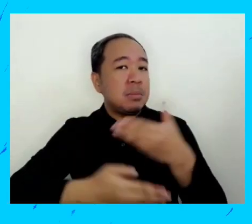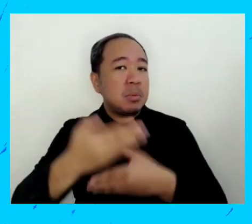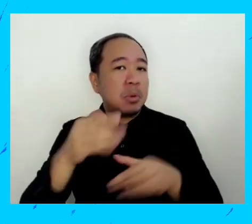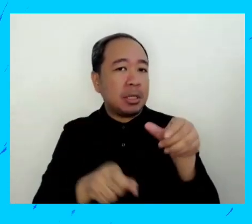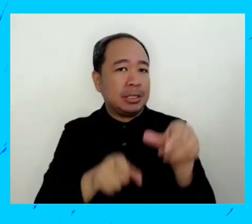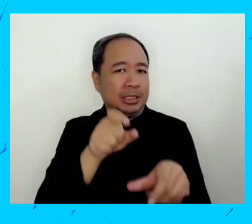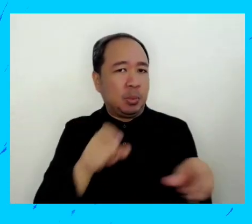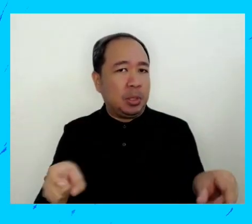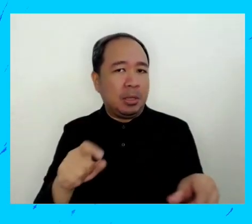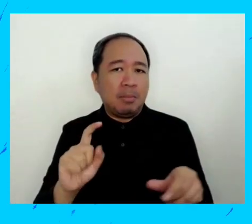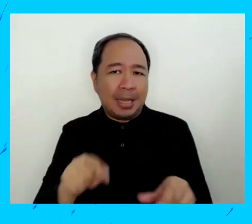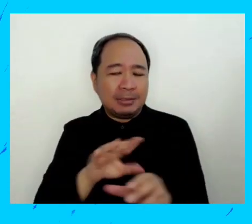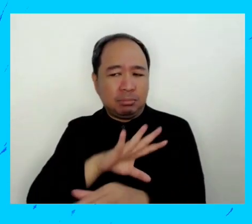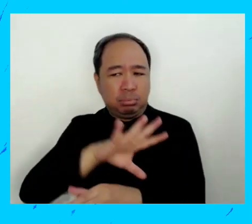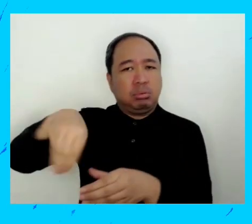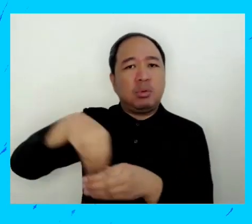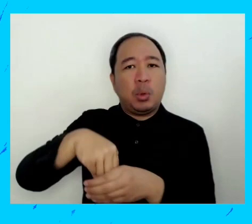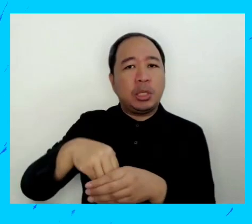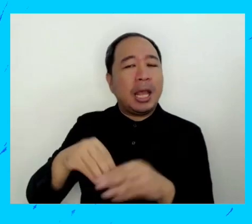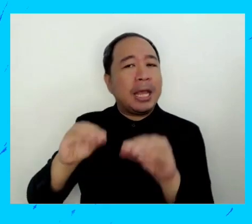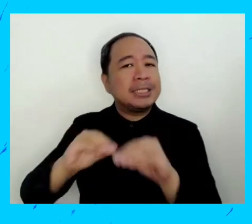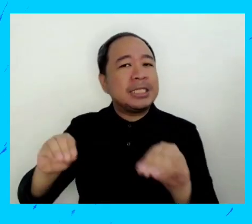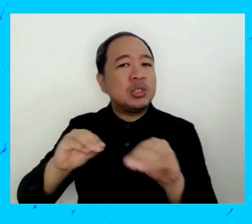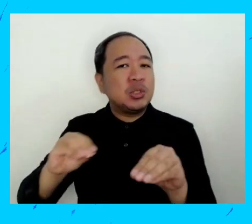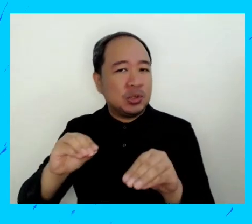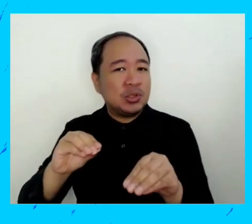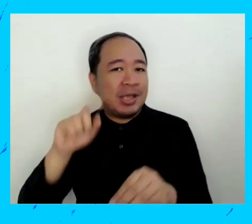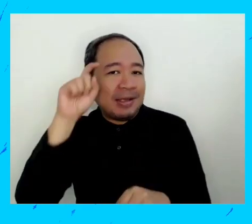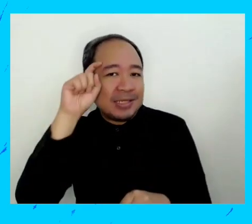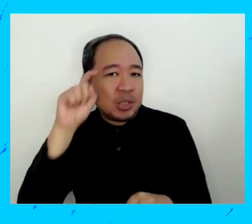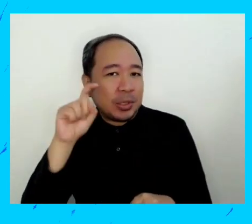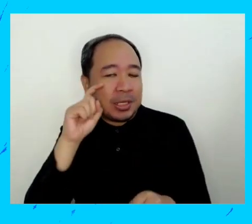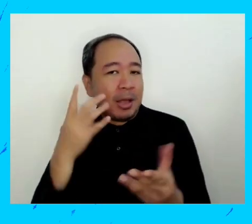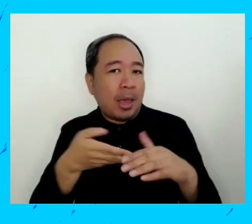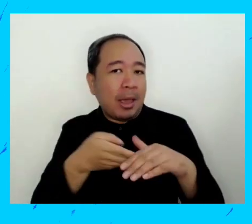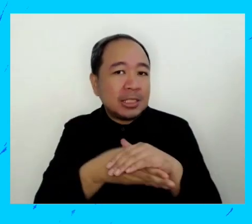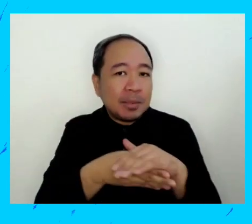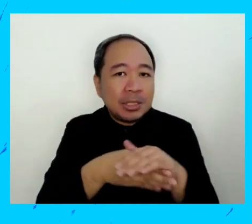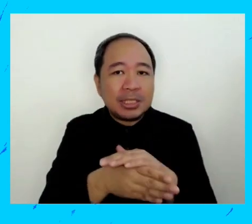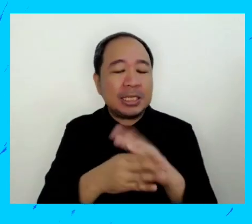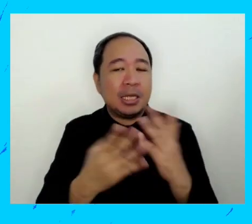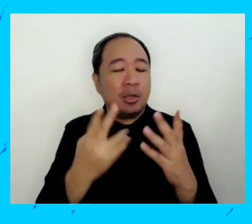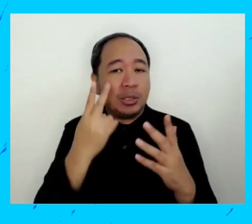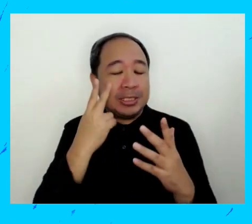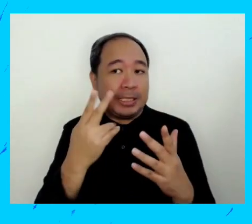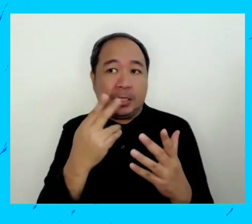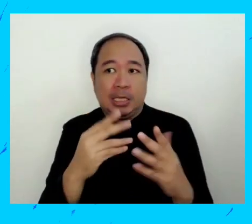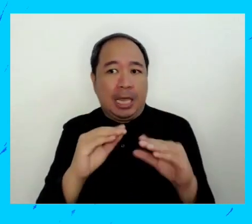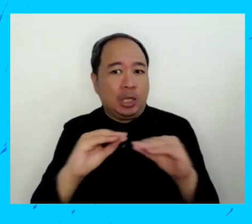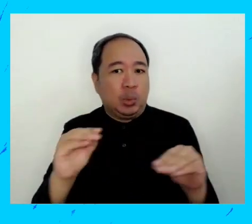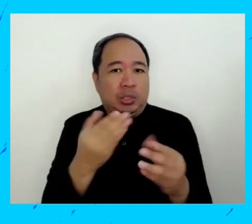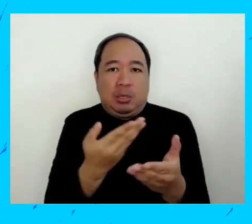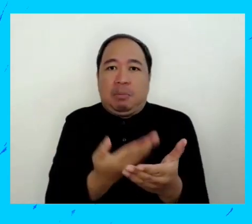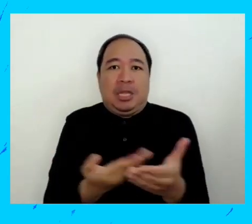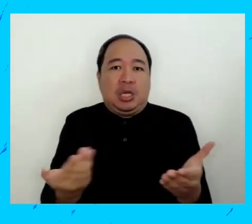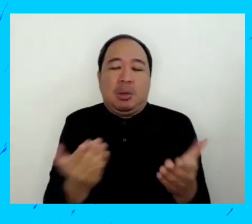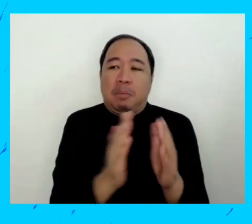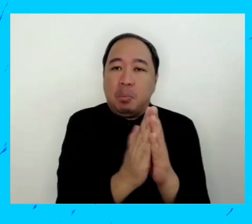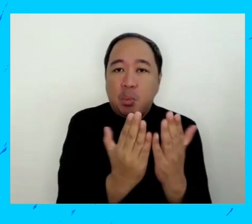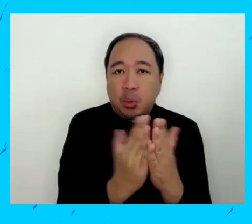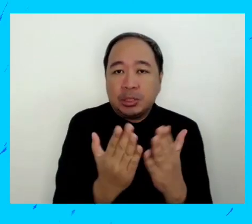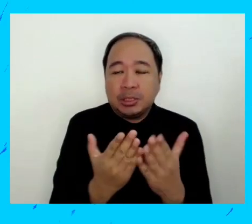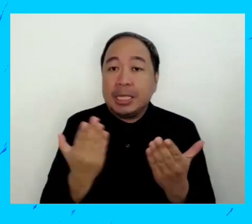con discapacidad estudiar para dentro de una educación completa y podrá ser a través de acceso a infraestructura